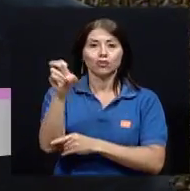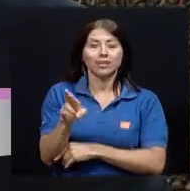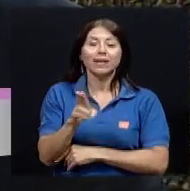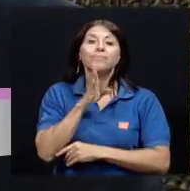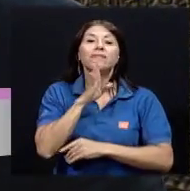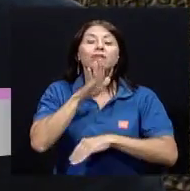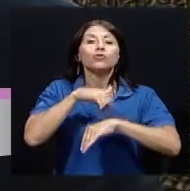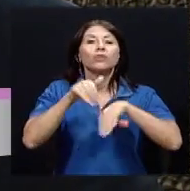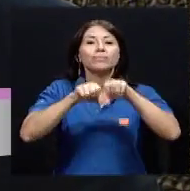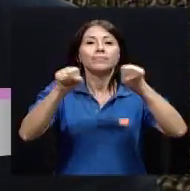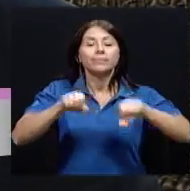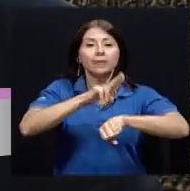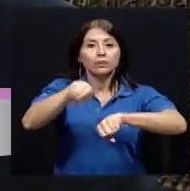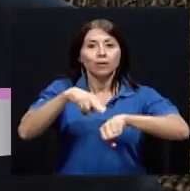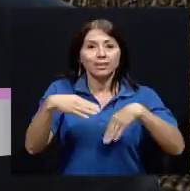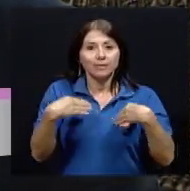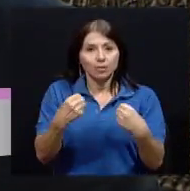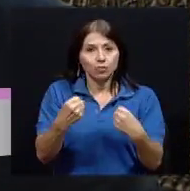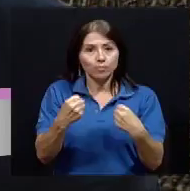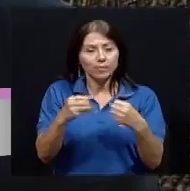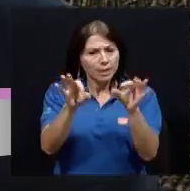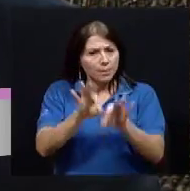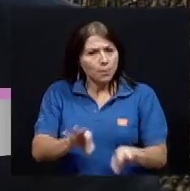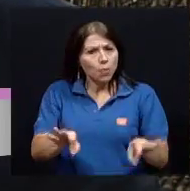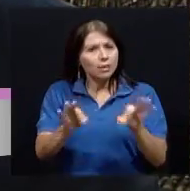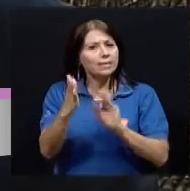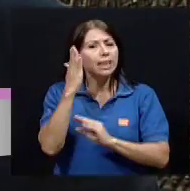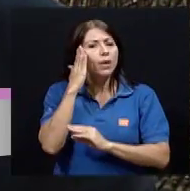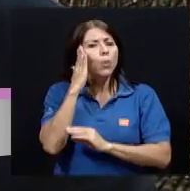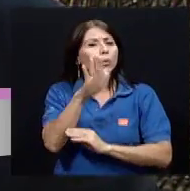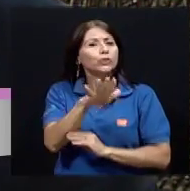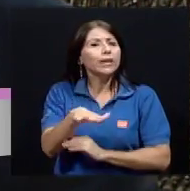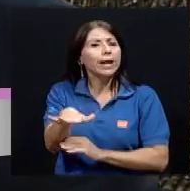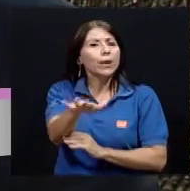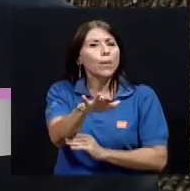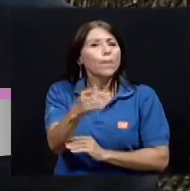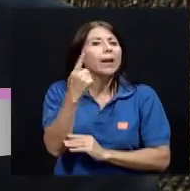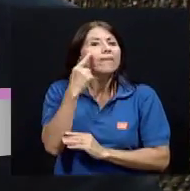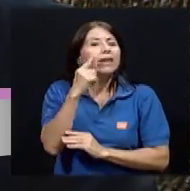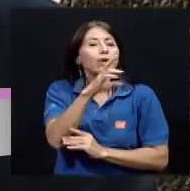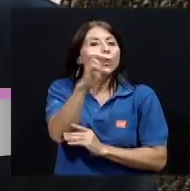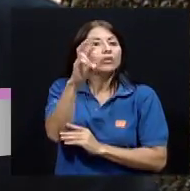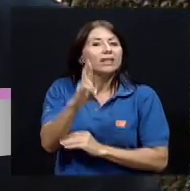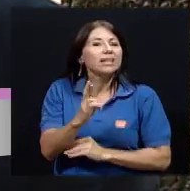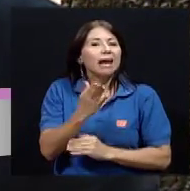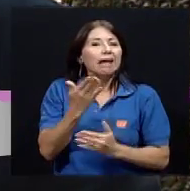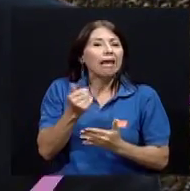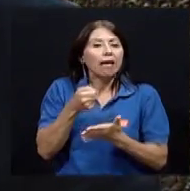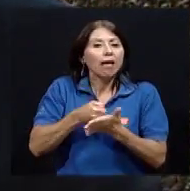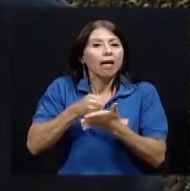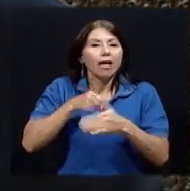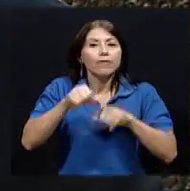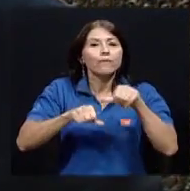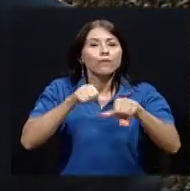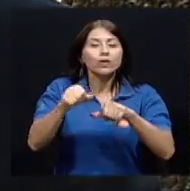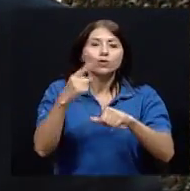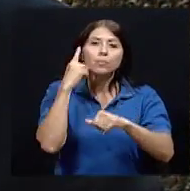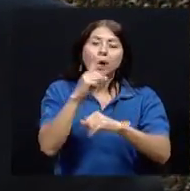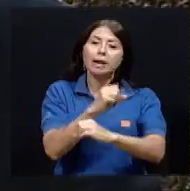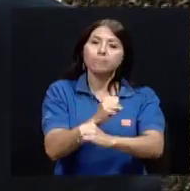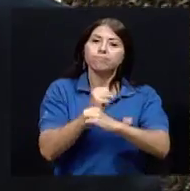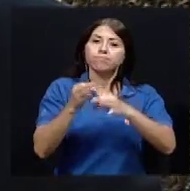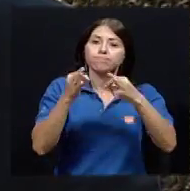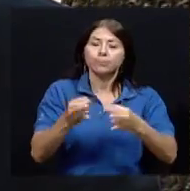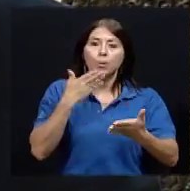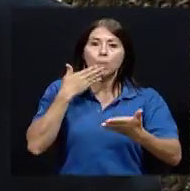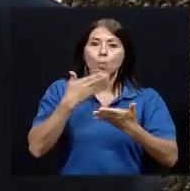Nacional de Salud y la importancia de conocerlo para ver qué esfuerzos es que hace nuestro país, Costa Rica, para garantizar una buena